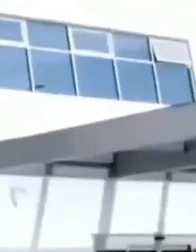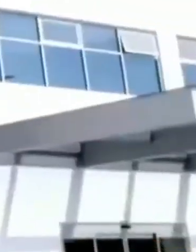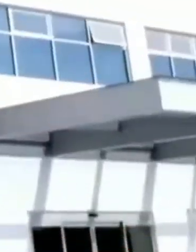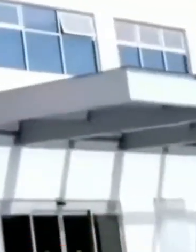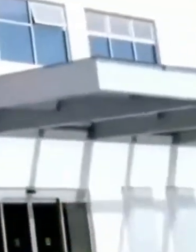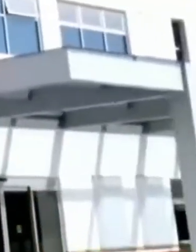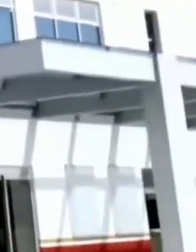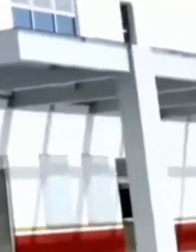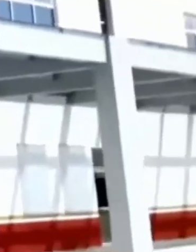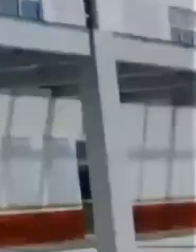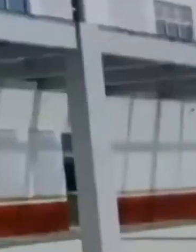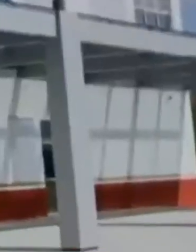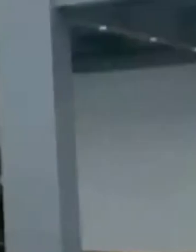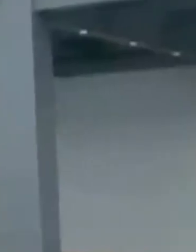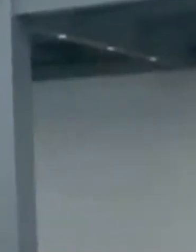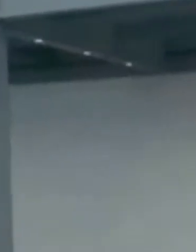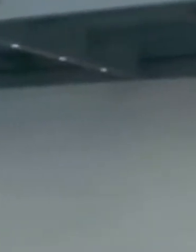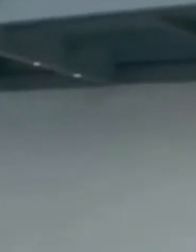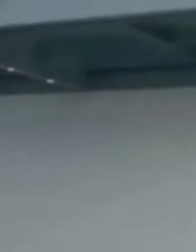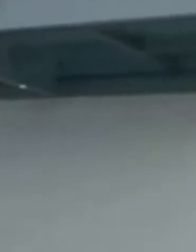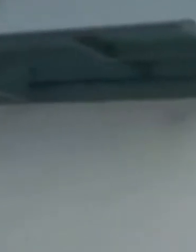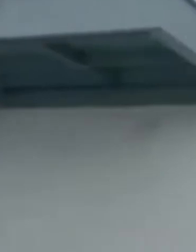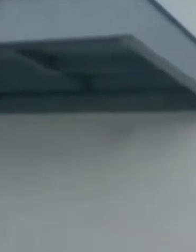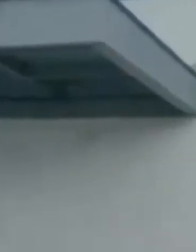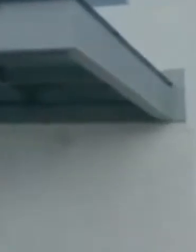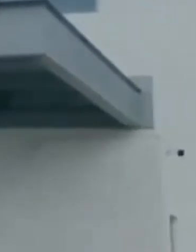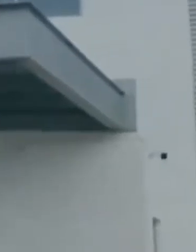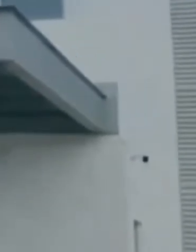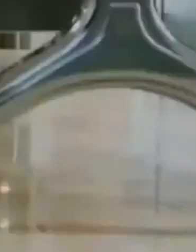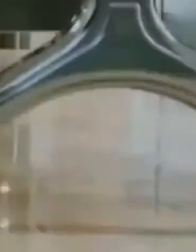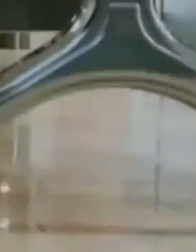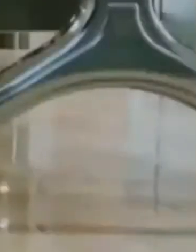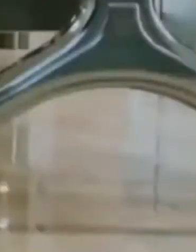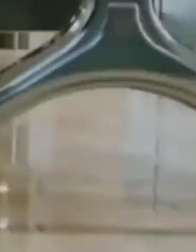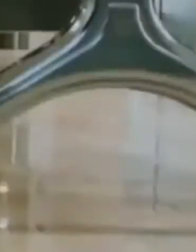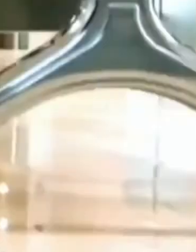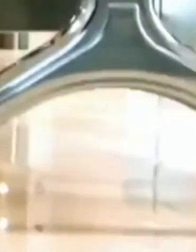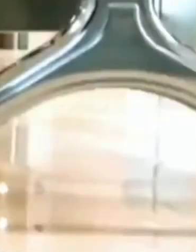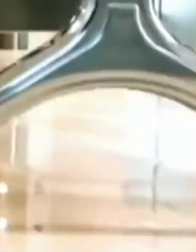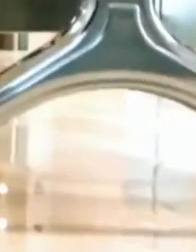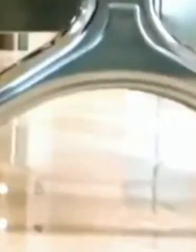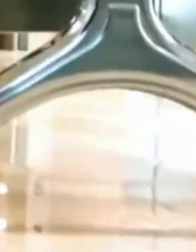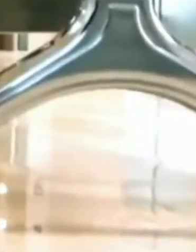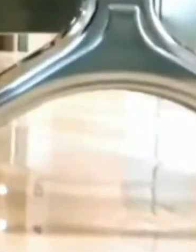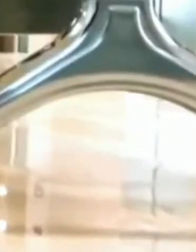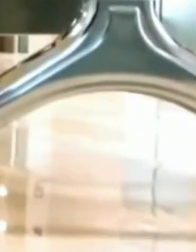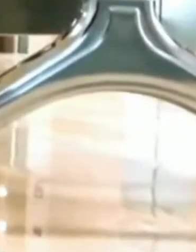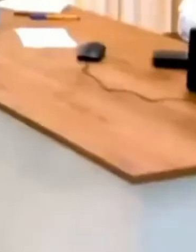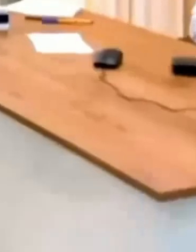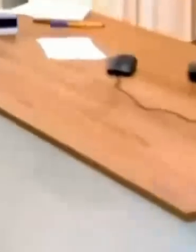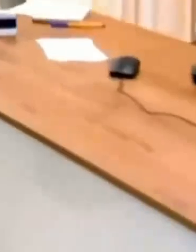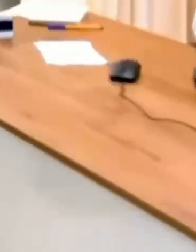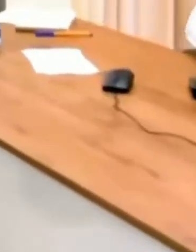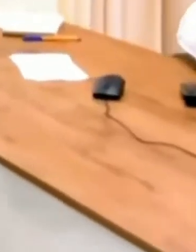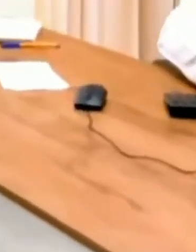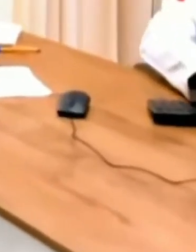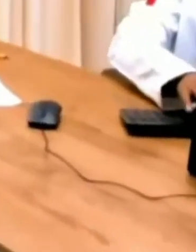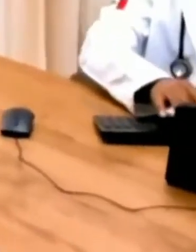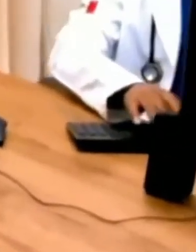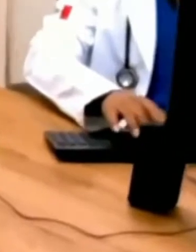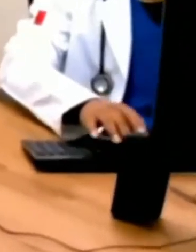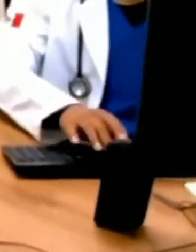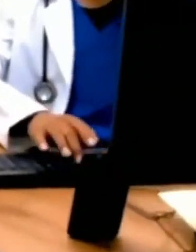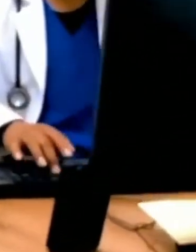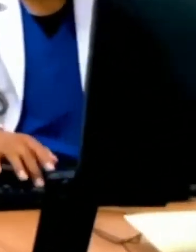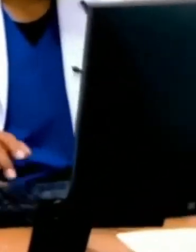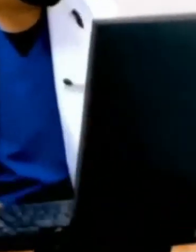Esta clínica hospital es clave para facilitar el acceso de las personas a una atención integral, sin necesidad de desplazarse lejos de